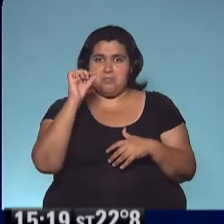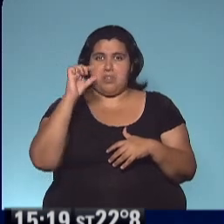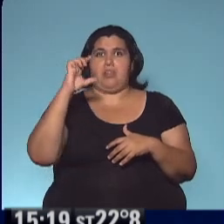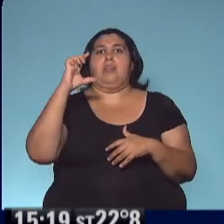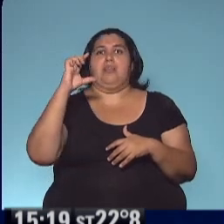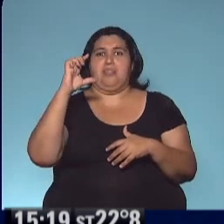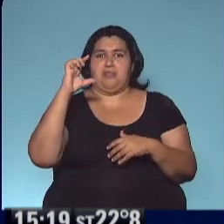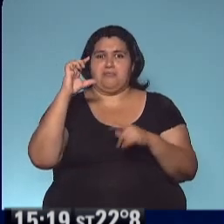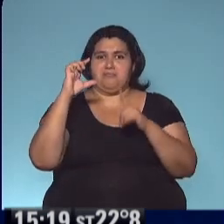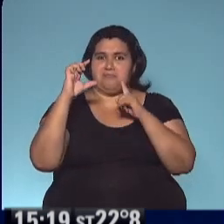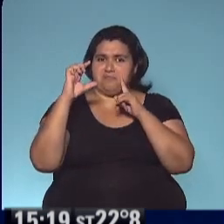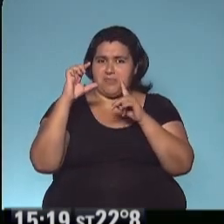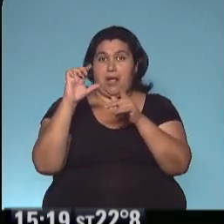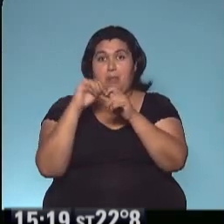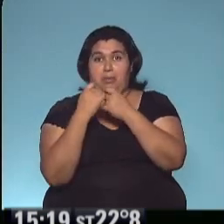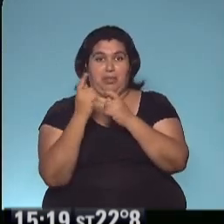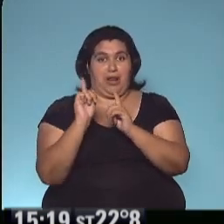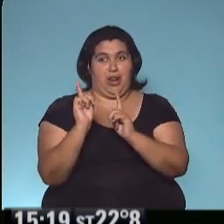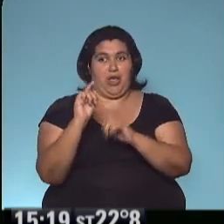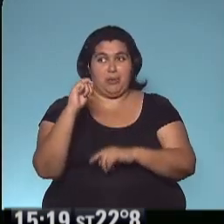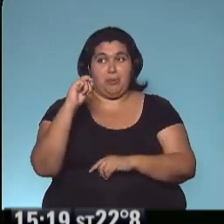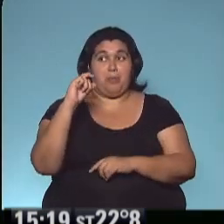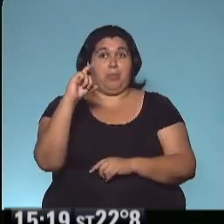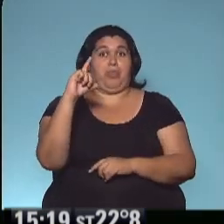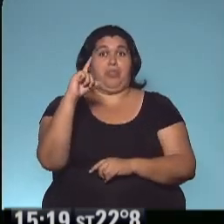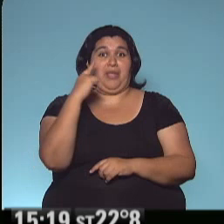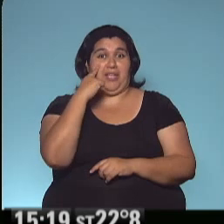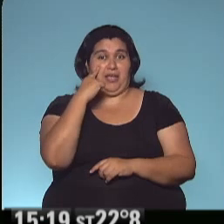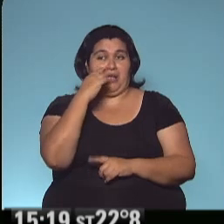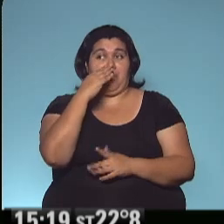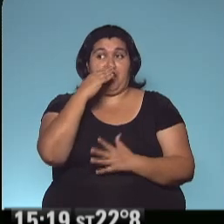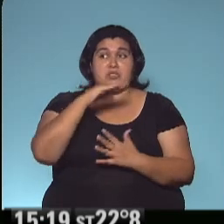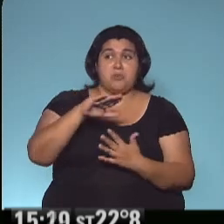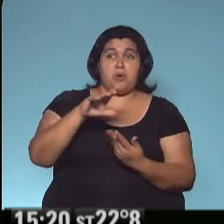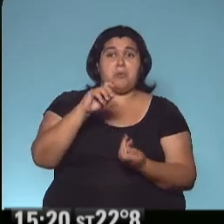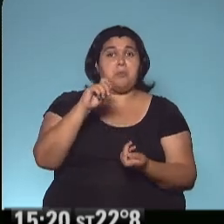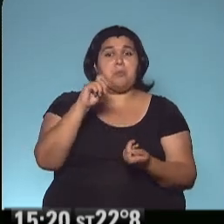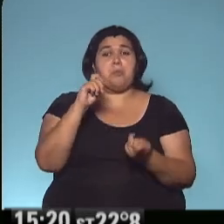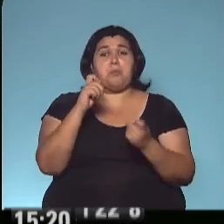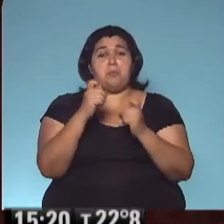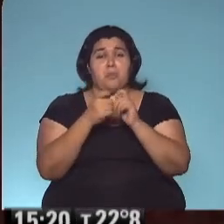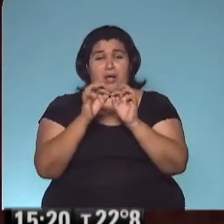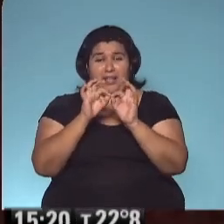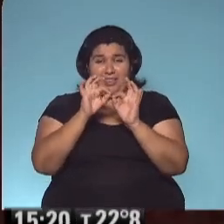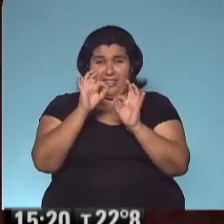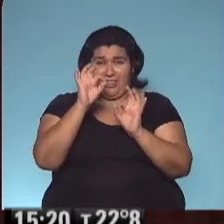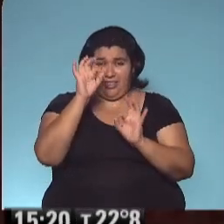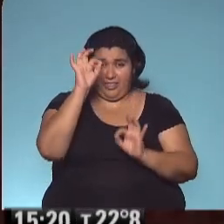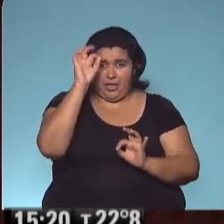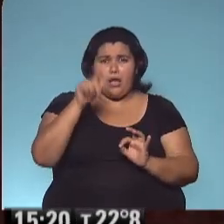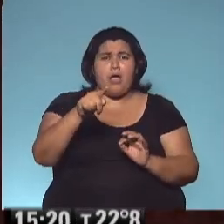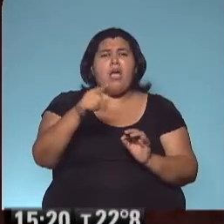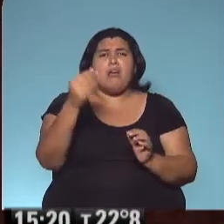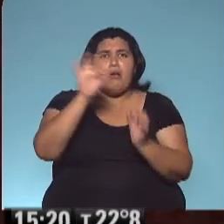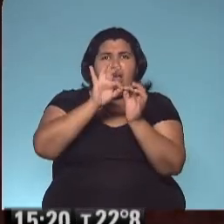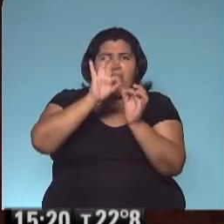muchísimo. No se quebró porque era una I muy fuerte. Y se convirtió en un hilo largo y fino que se enroscó